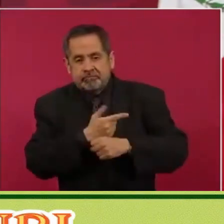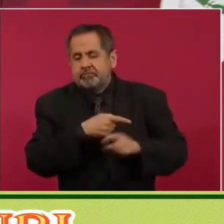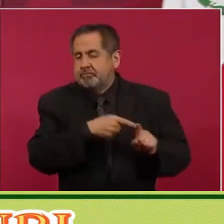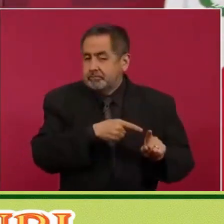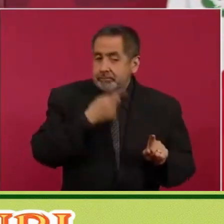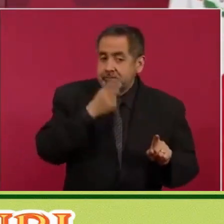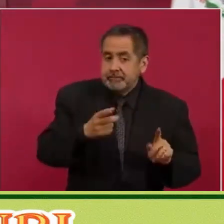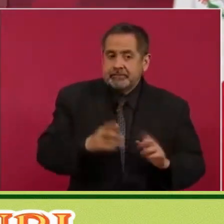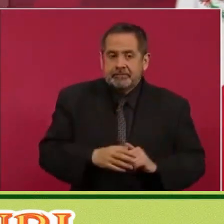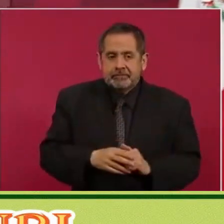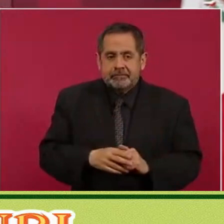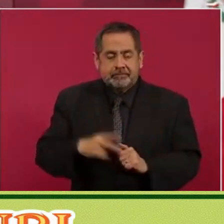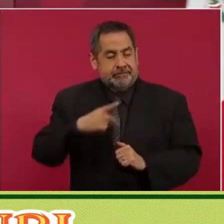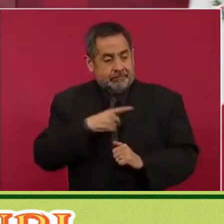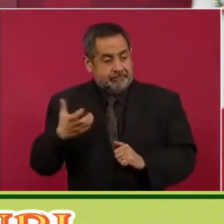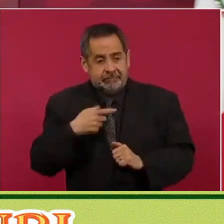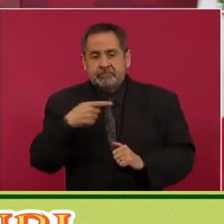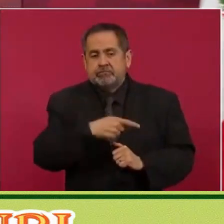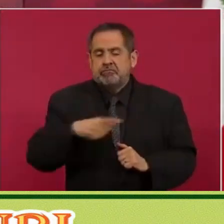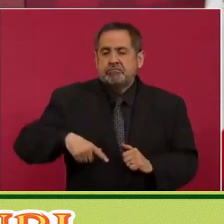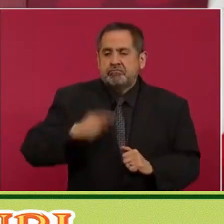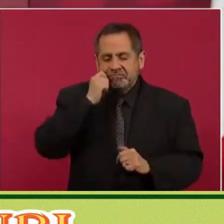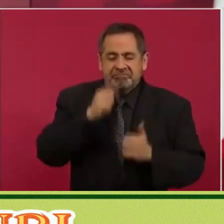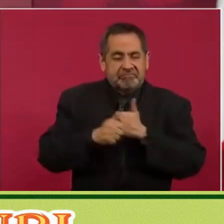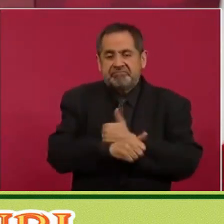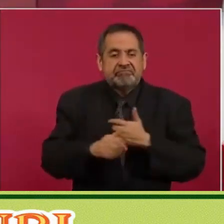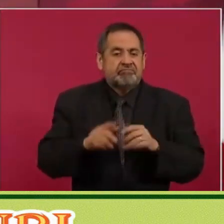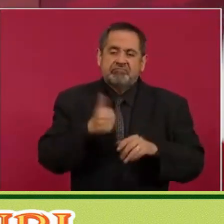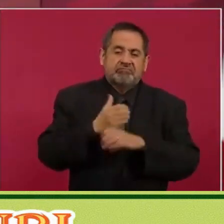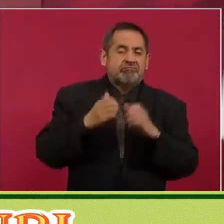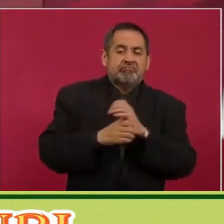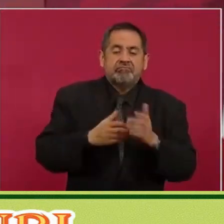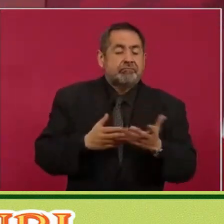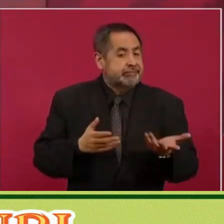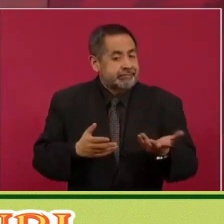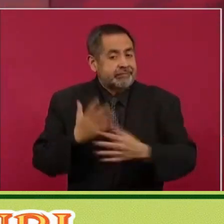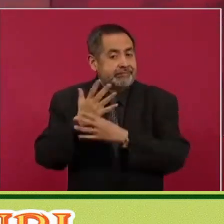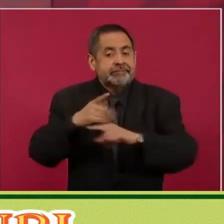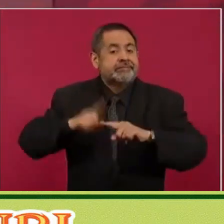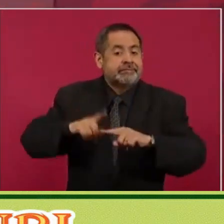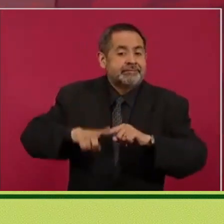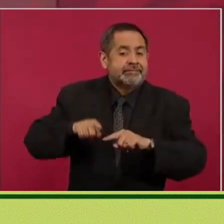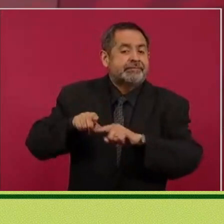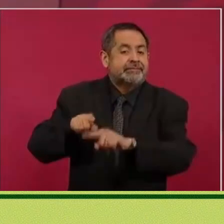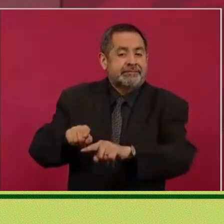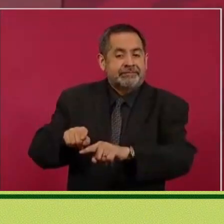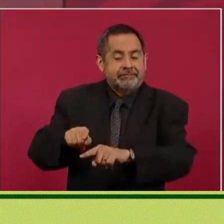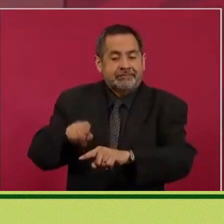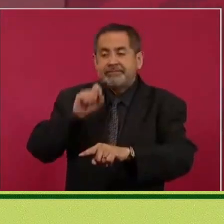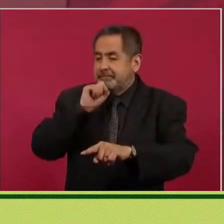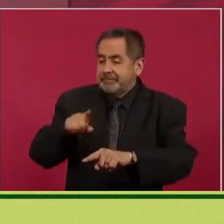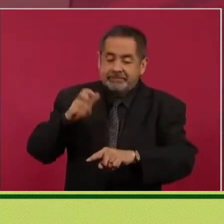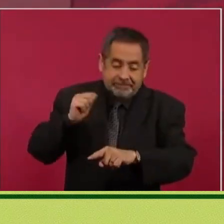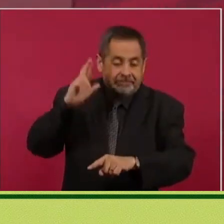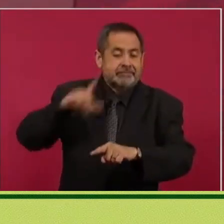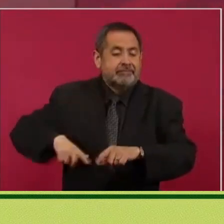delincuente, de lo que se tenía que hacer. Esto dicho por el que era gobernador